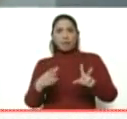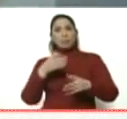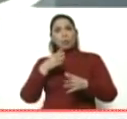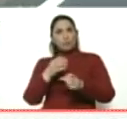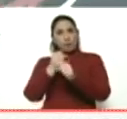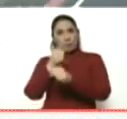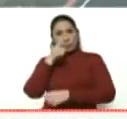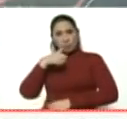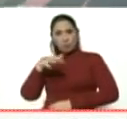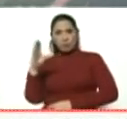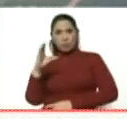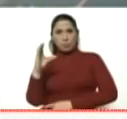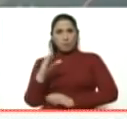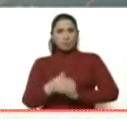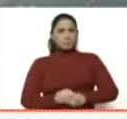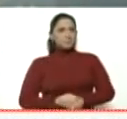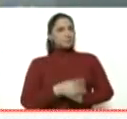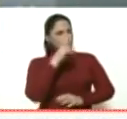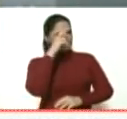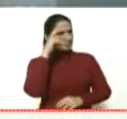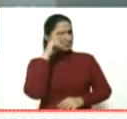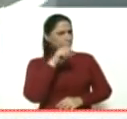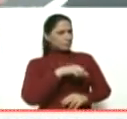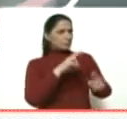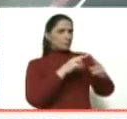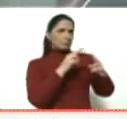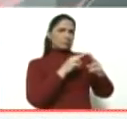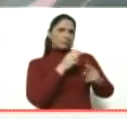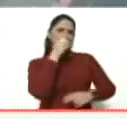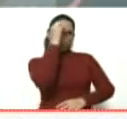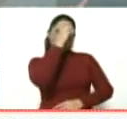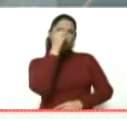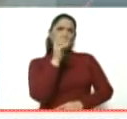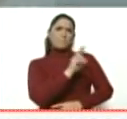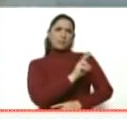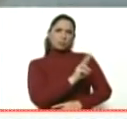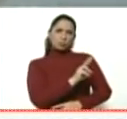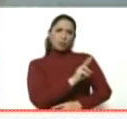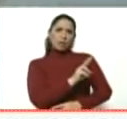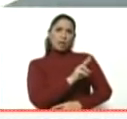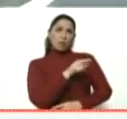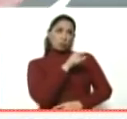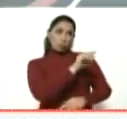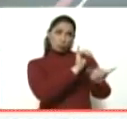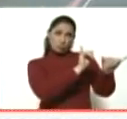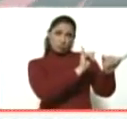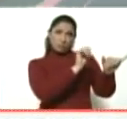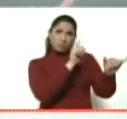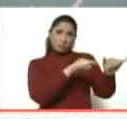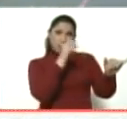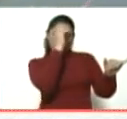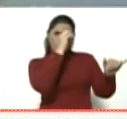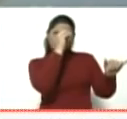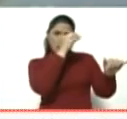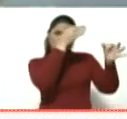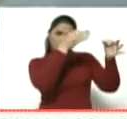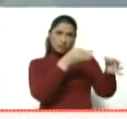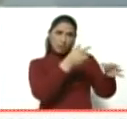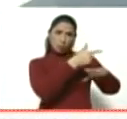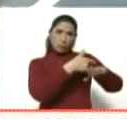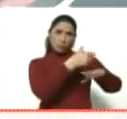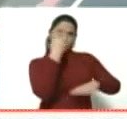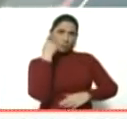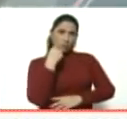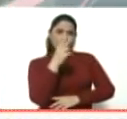colombiano. Señor Canciller, muy importante conocer la opinión de Venezuela, la opinión suya, que es la opinión oficial del gobierno bolivariano de